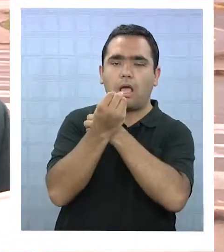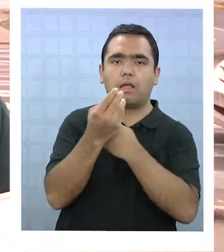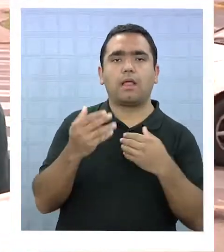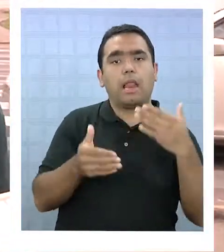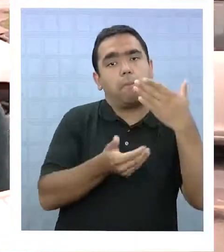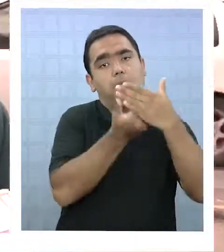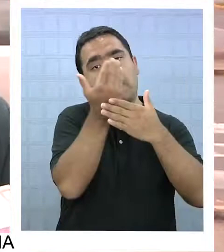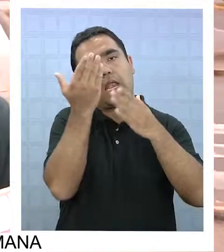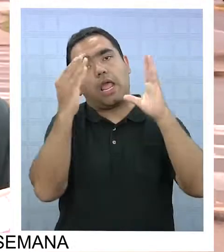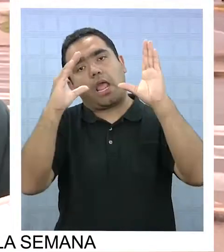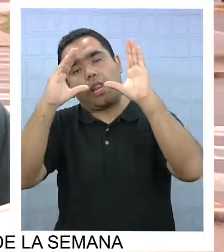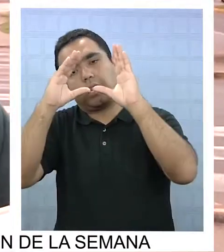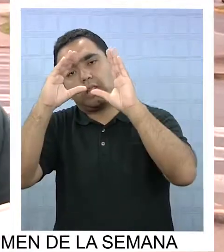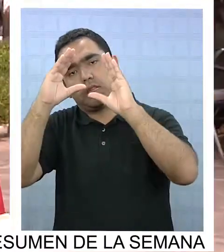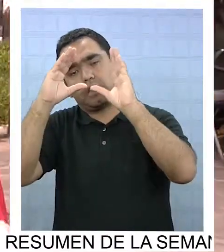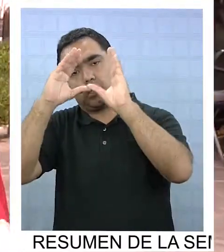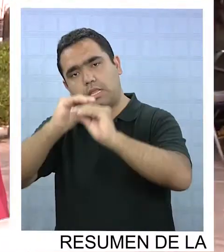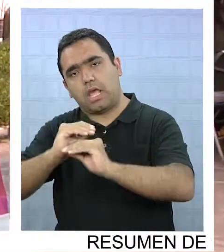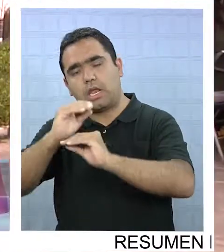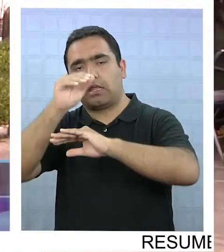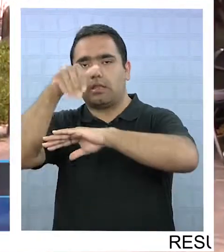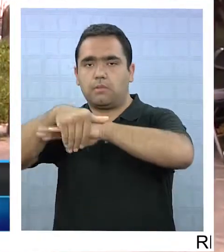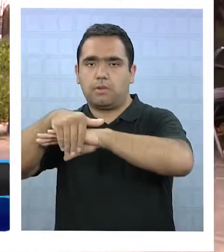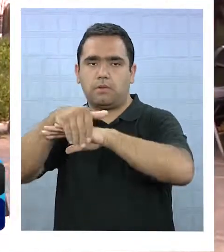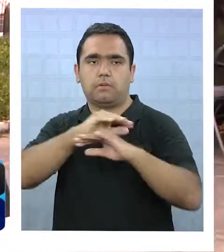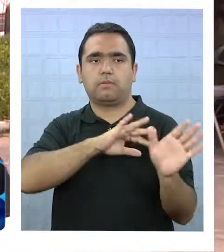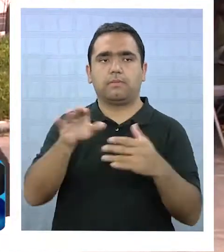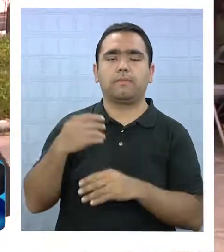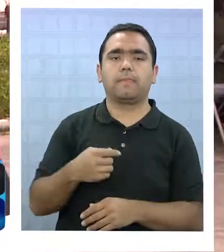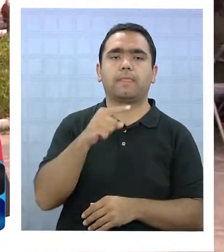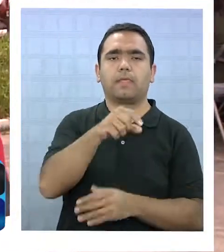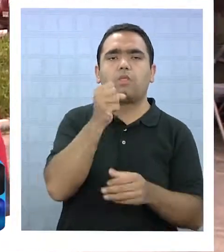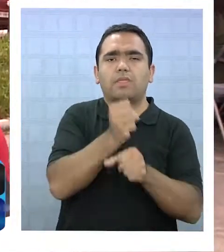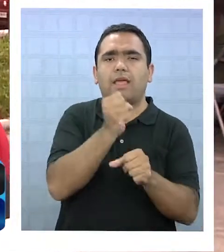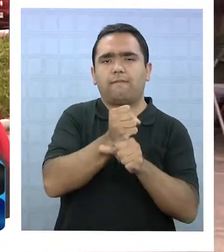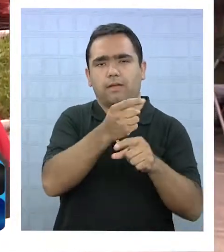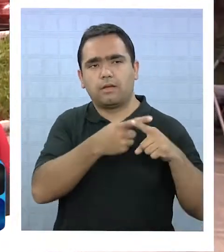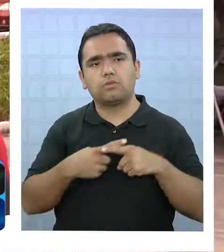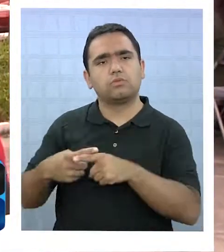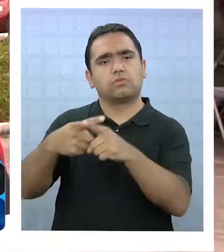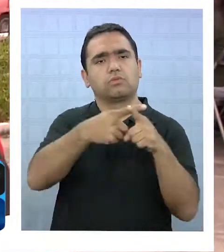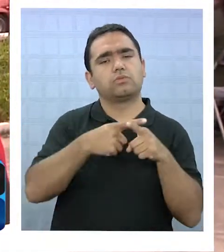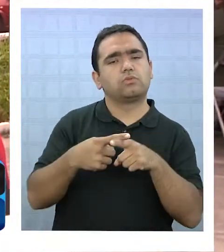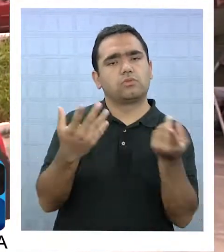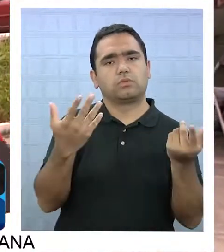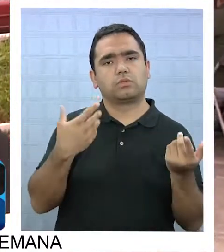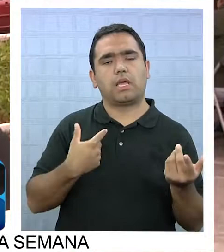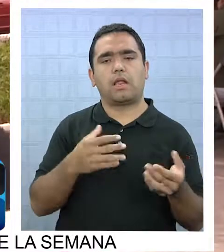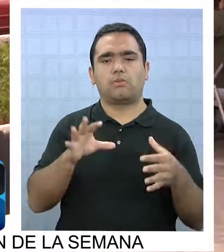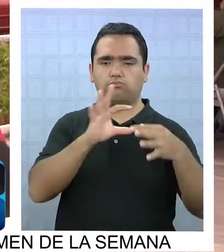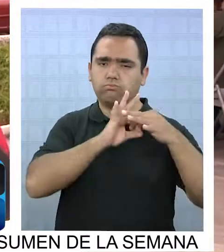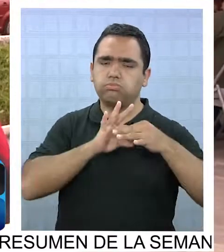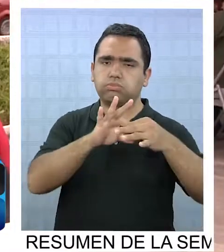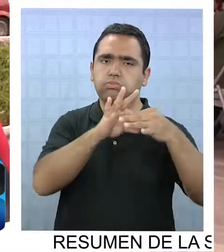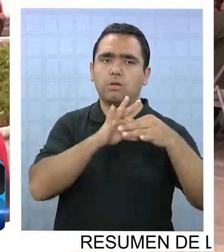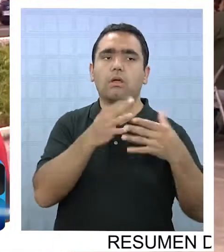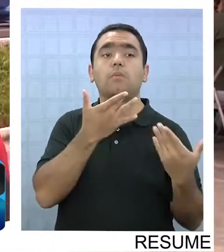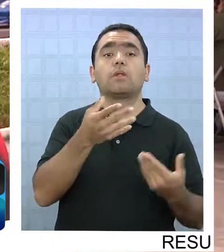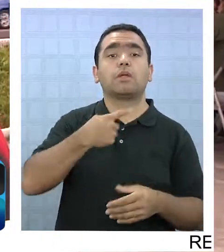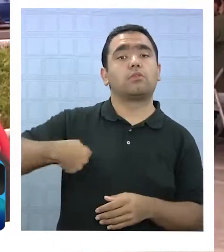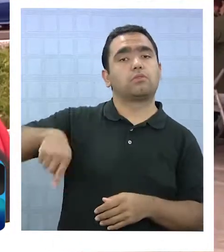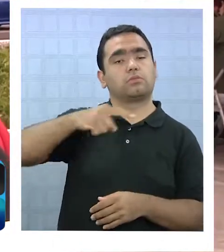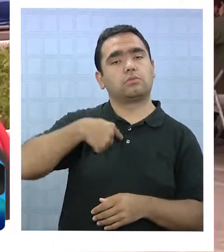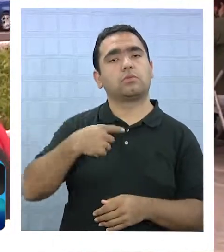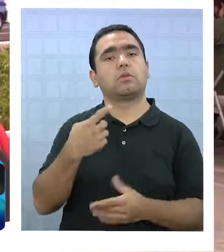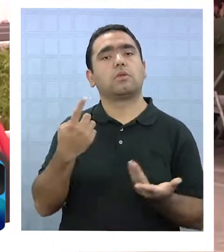además alimentación, a cena y a desayuno. Aquí es un trabajo social, solidario, de todos, en conjunto, ¿por qué? Porque